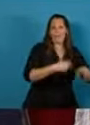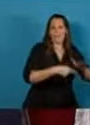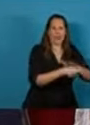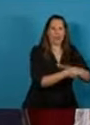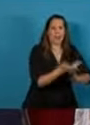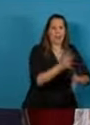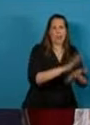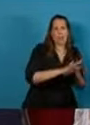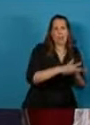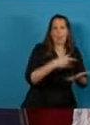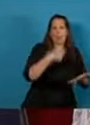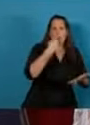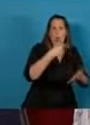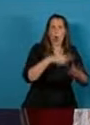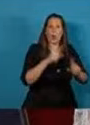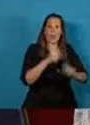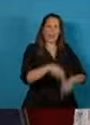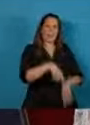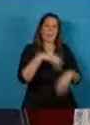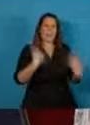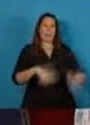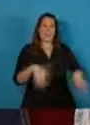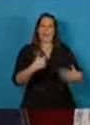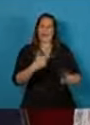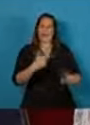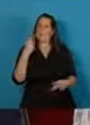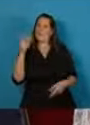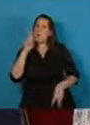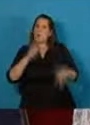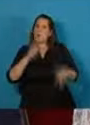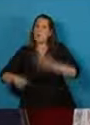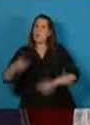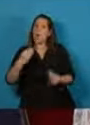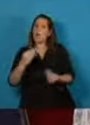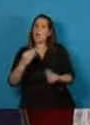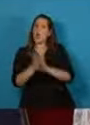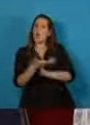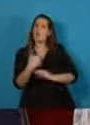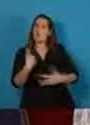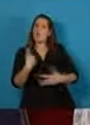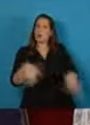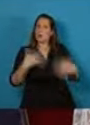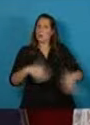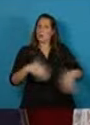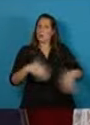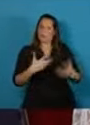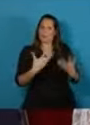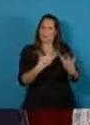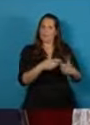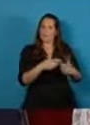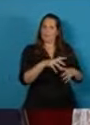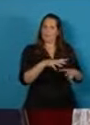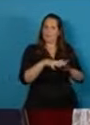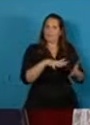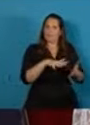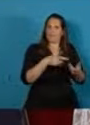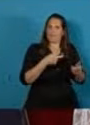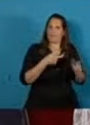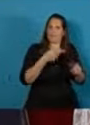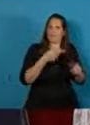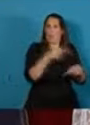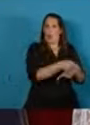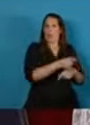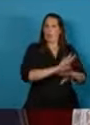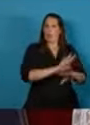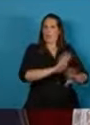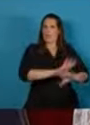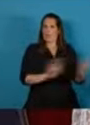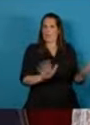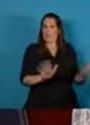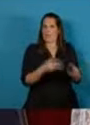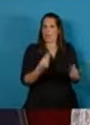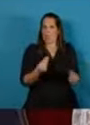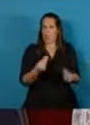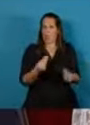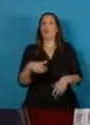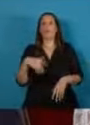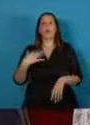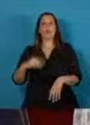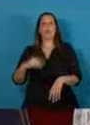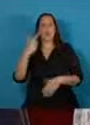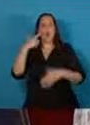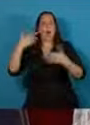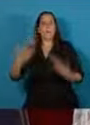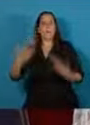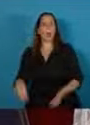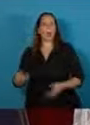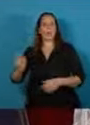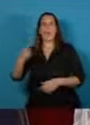que son flagelos que debemos abordar con carácter sistémico. Se trata de aprovechar valiosos y